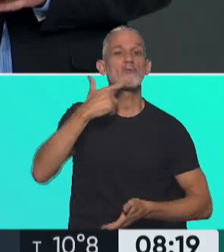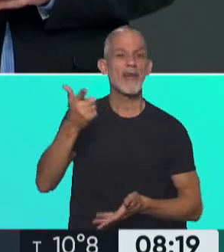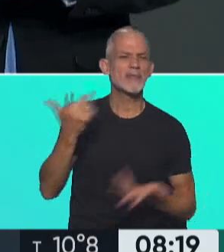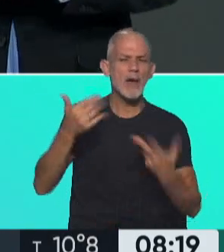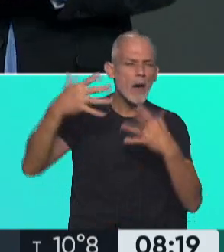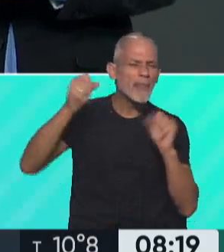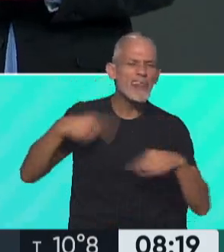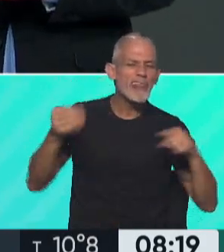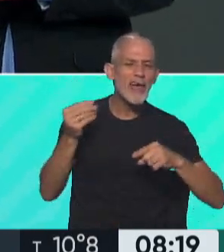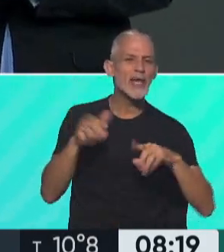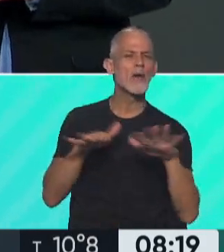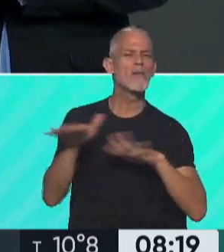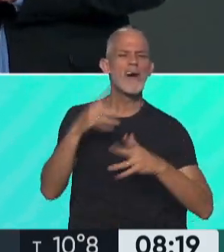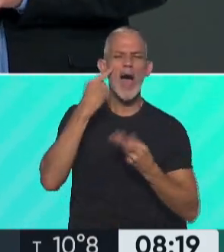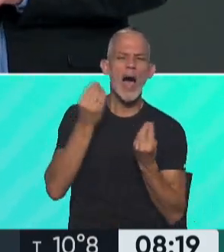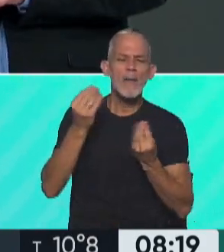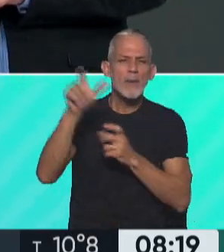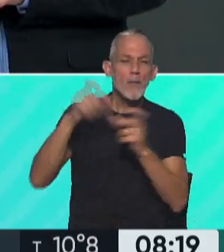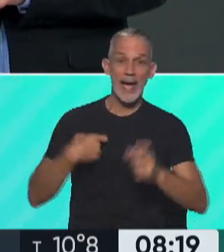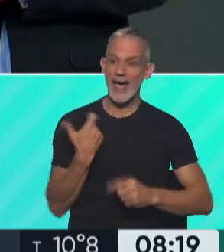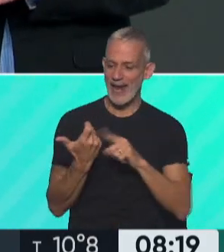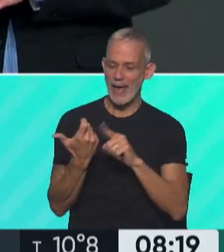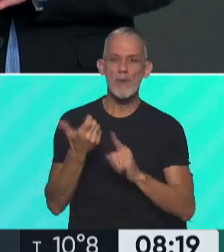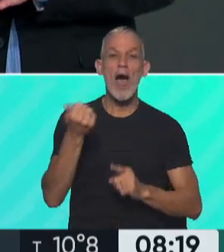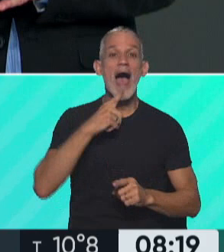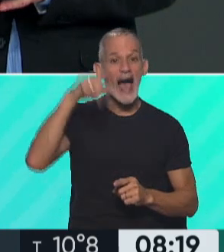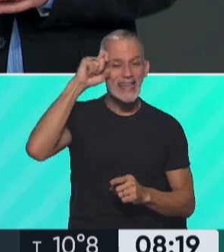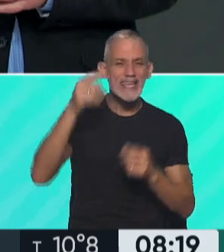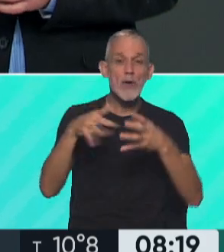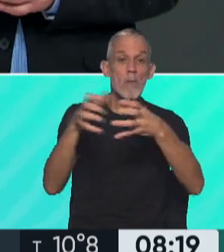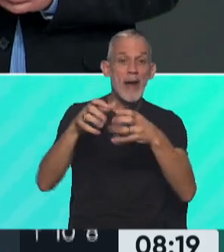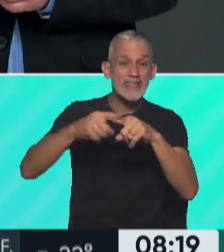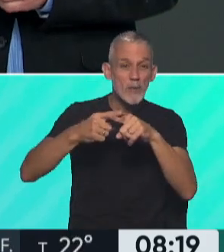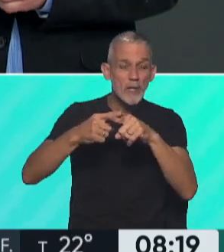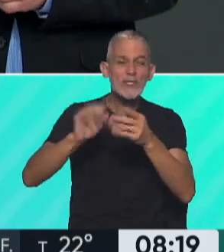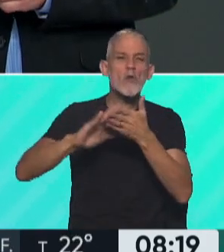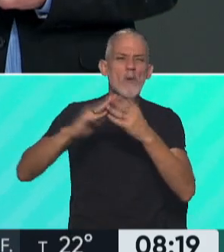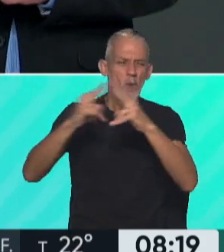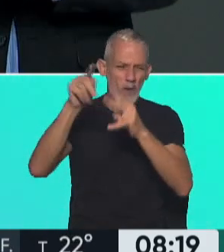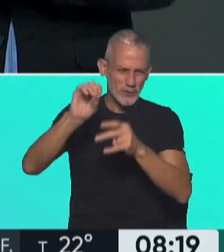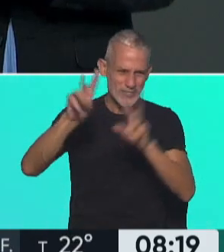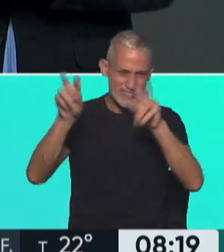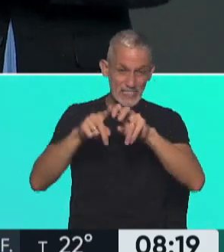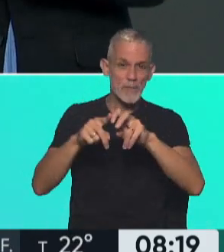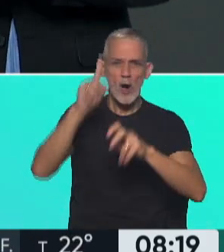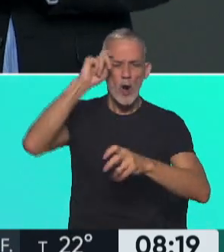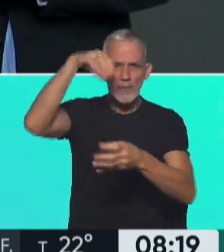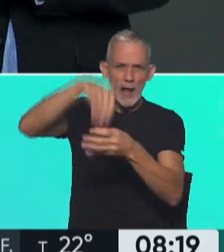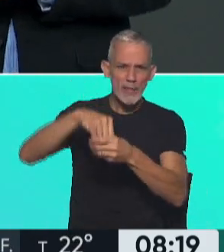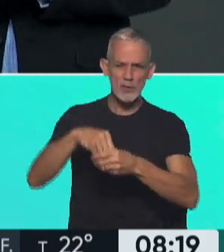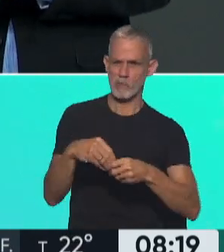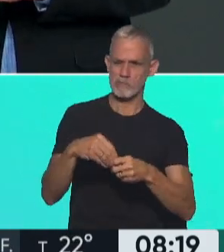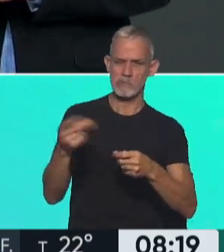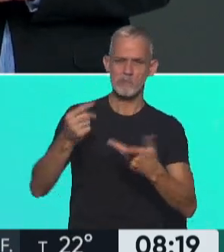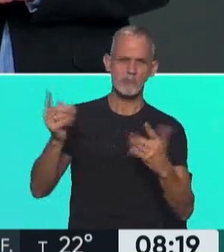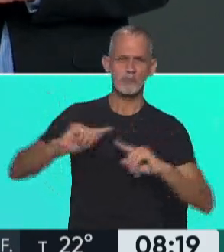que detectar? Movimientos de gente del gremio ATE y del partido Nuevo Encuentro adentro del hospital que fueran hostiles